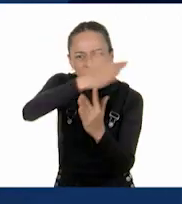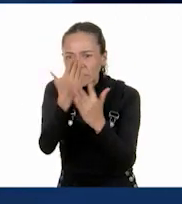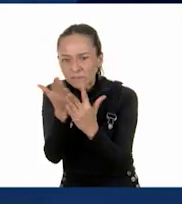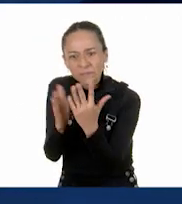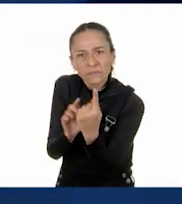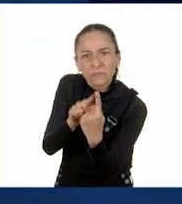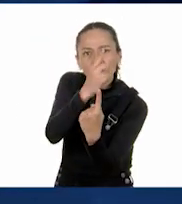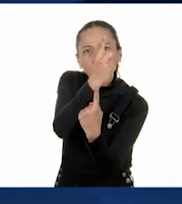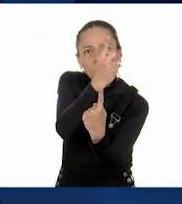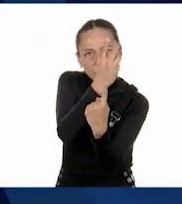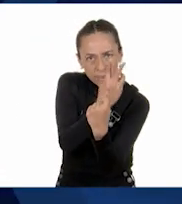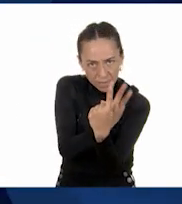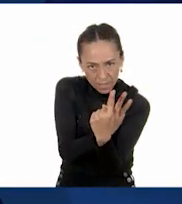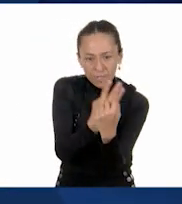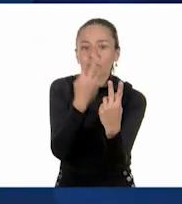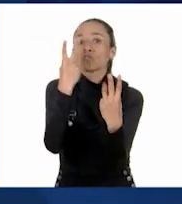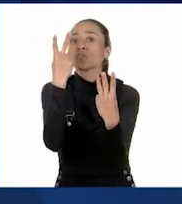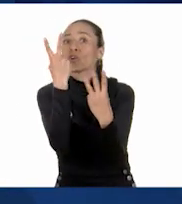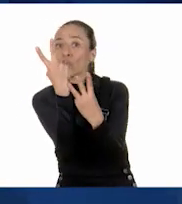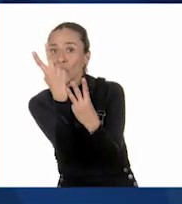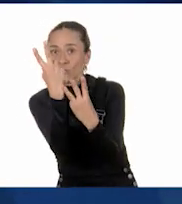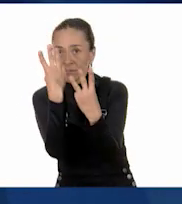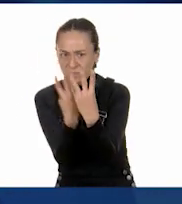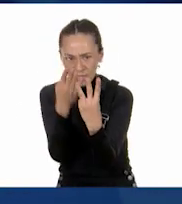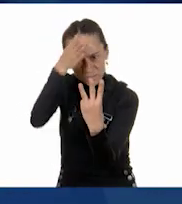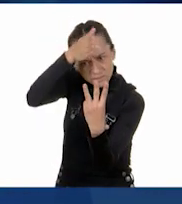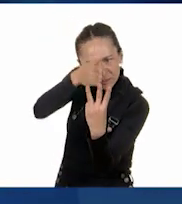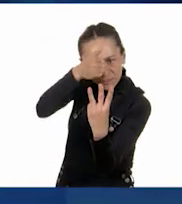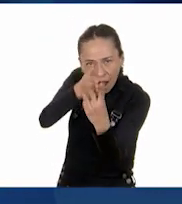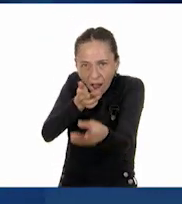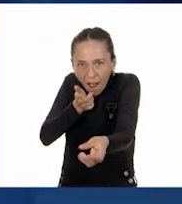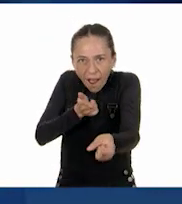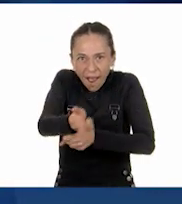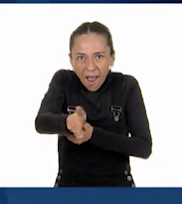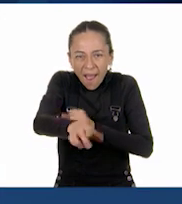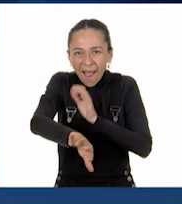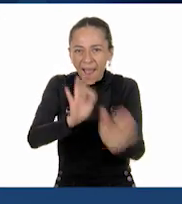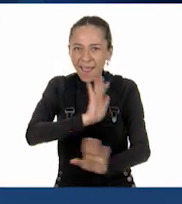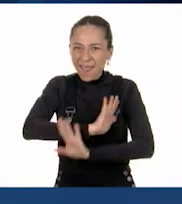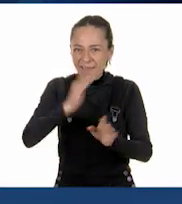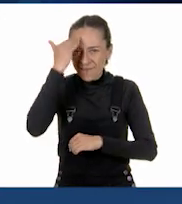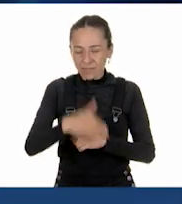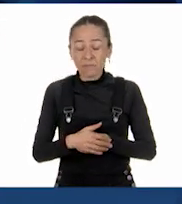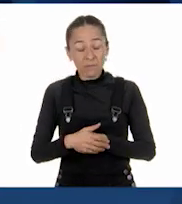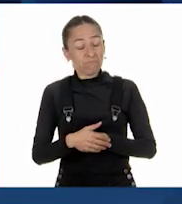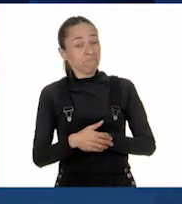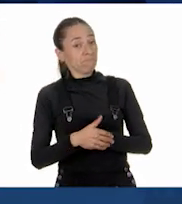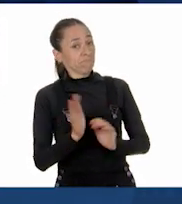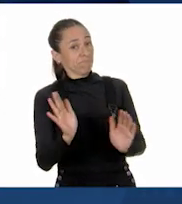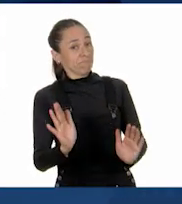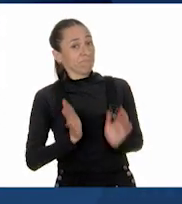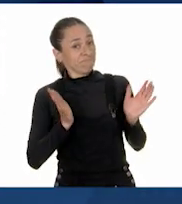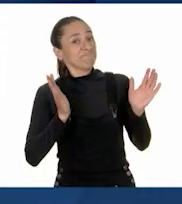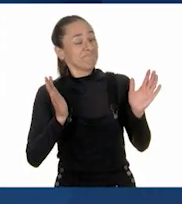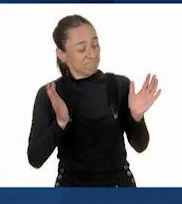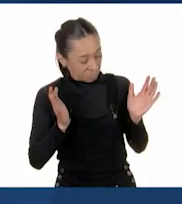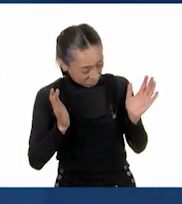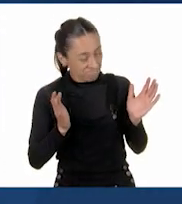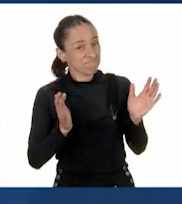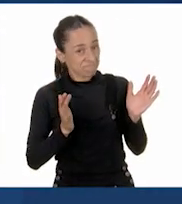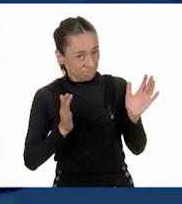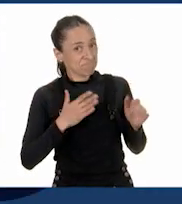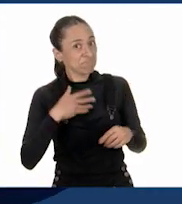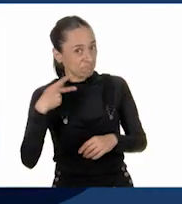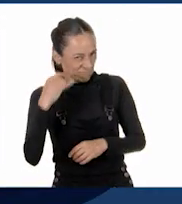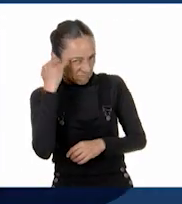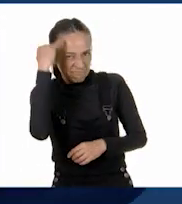y dos tercios. Pues, oh, bueno, la verdad es que me han dejado sorprendida, ¿eh? Con la estrategia que se les